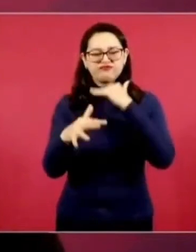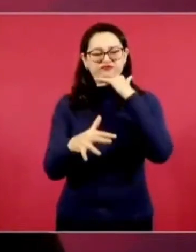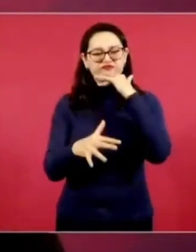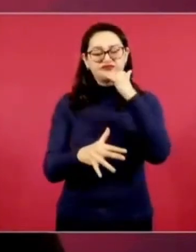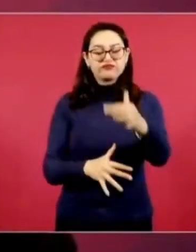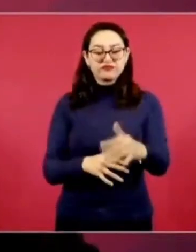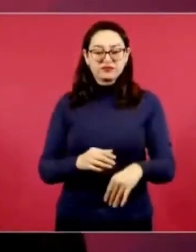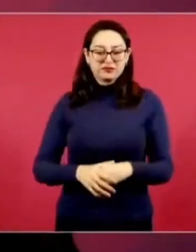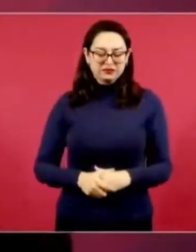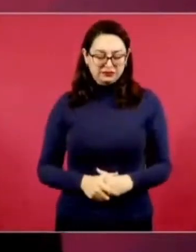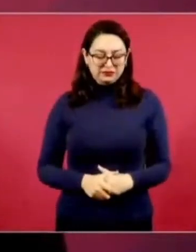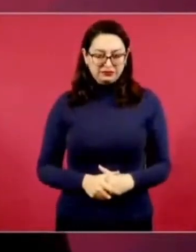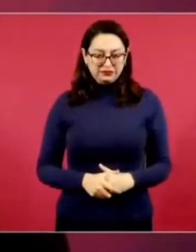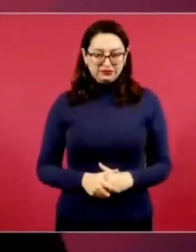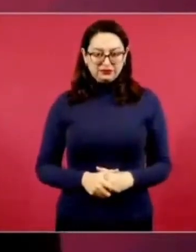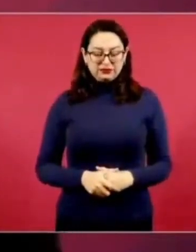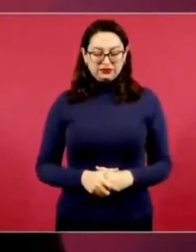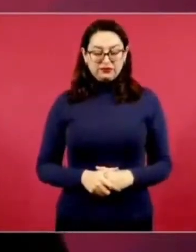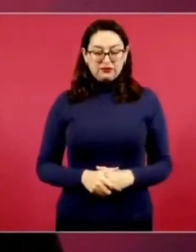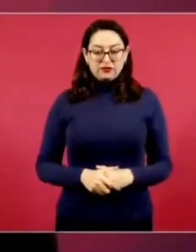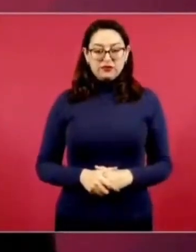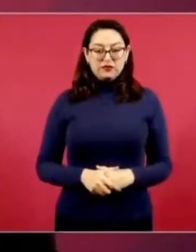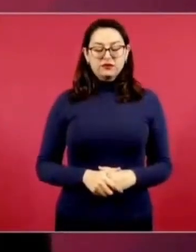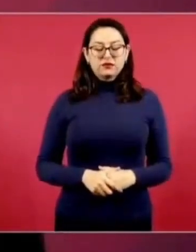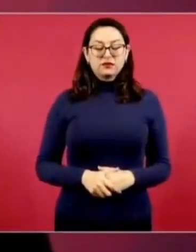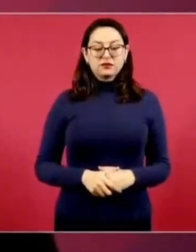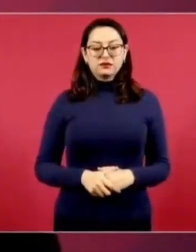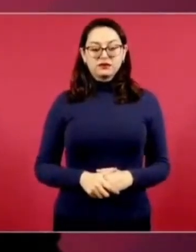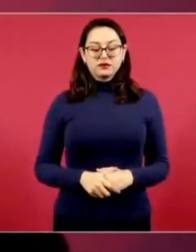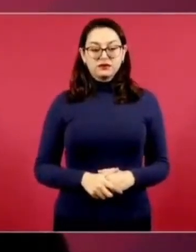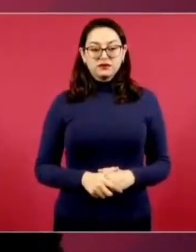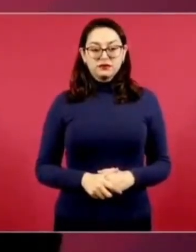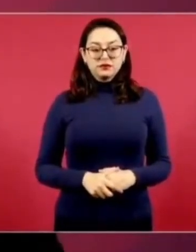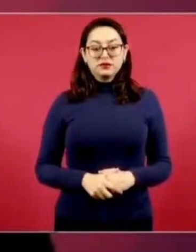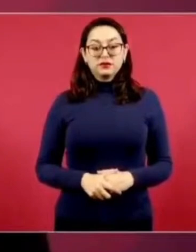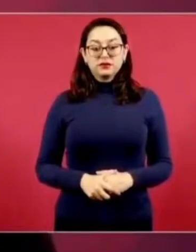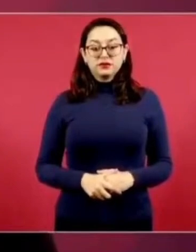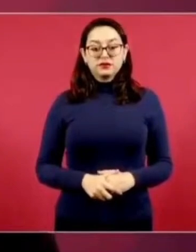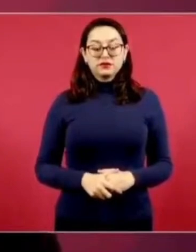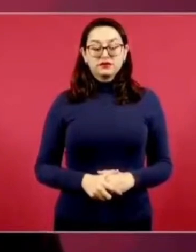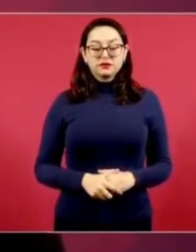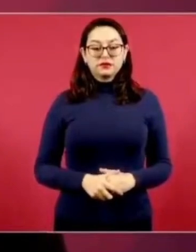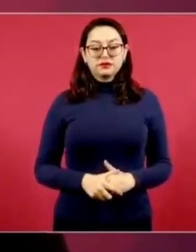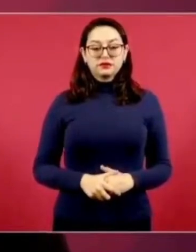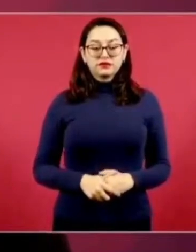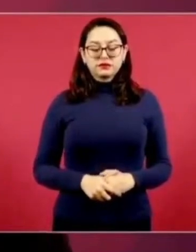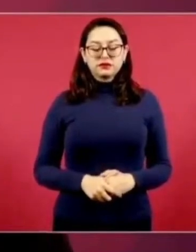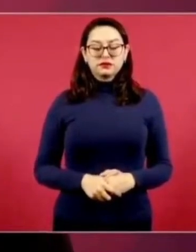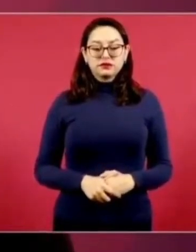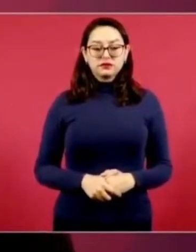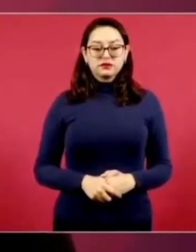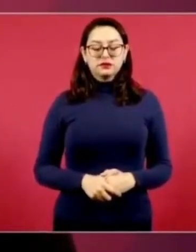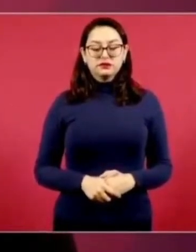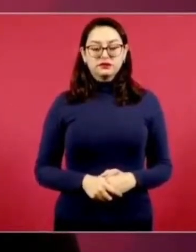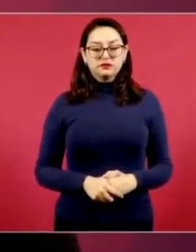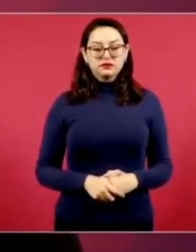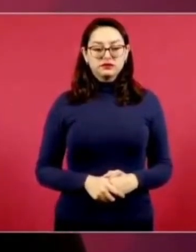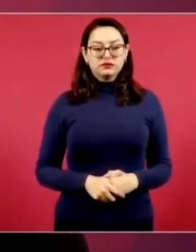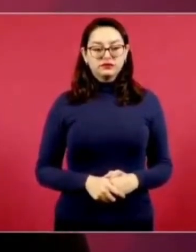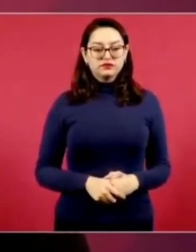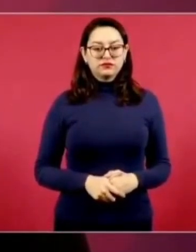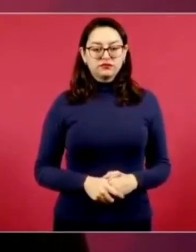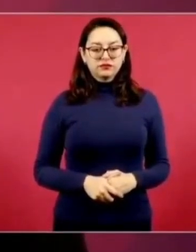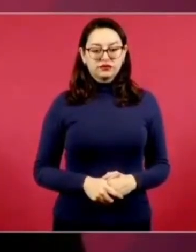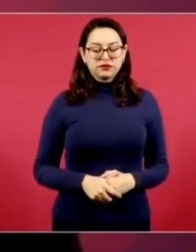Y también de manera hipócrita, no se